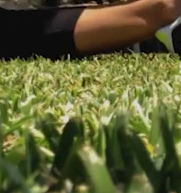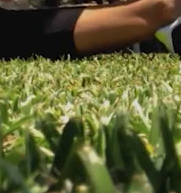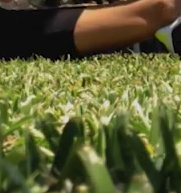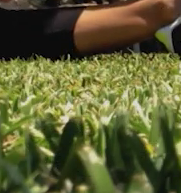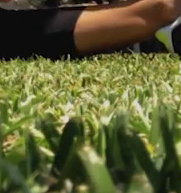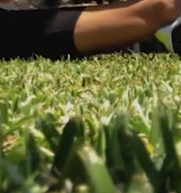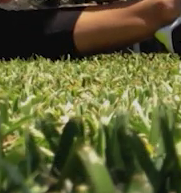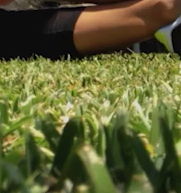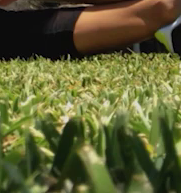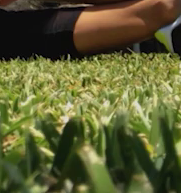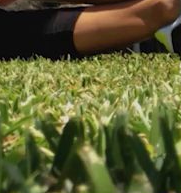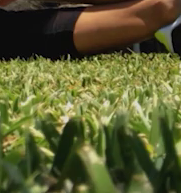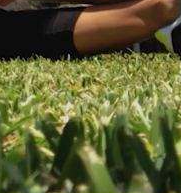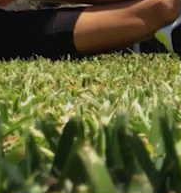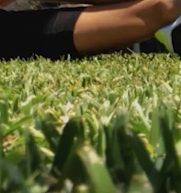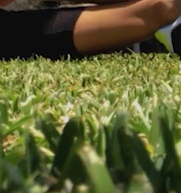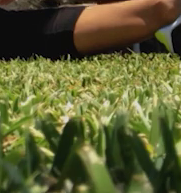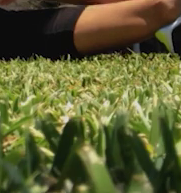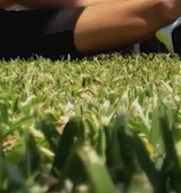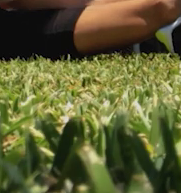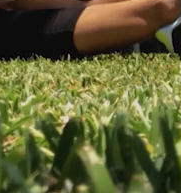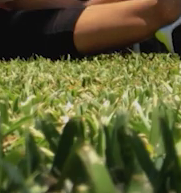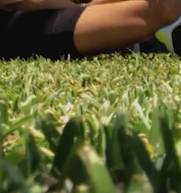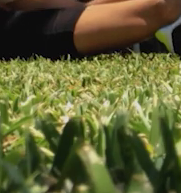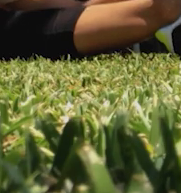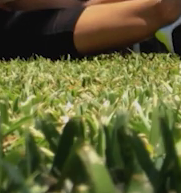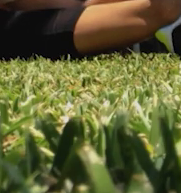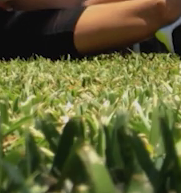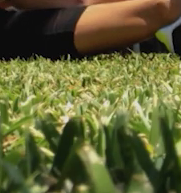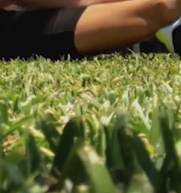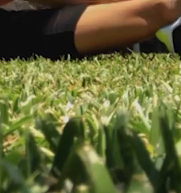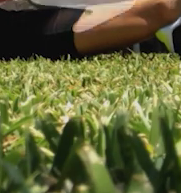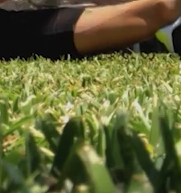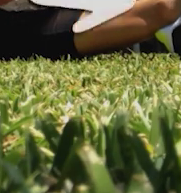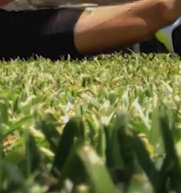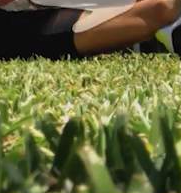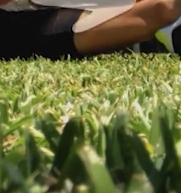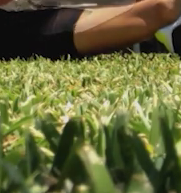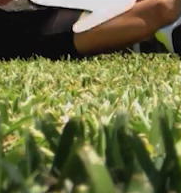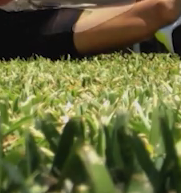Lo más que podamos hasta poder tocar nuestro pie.